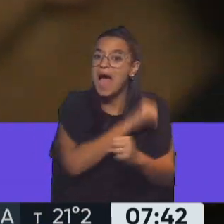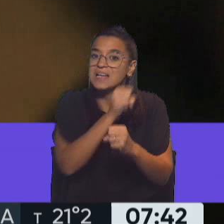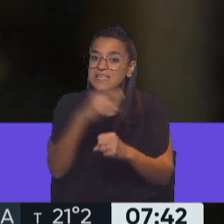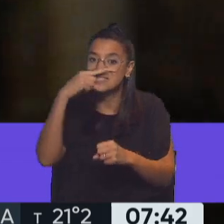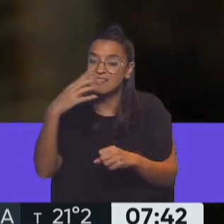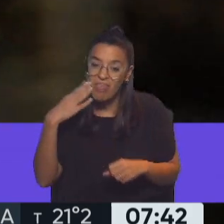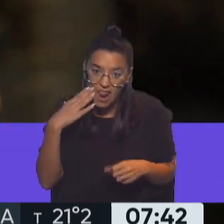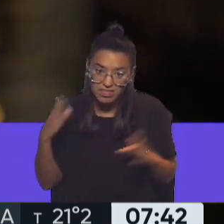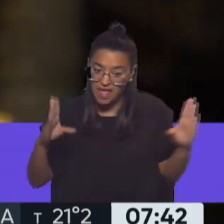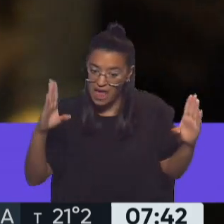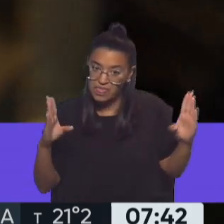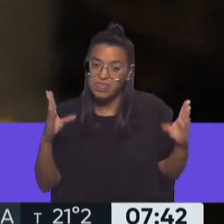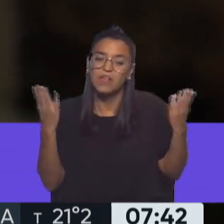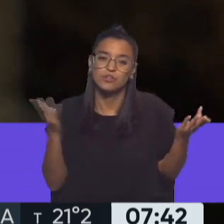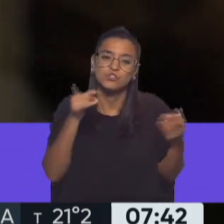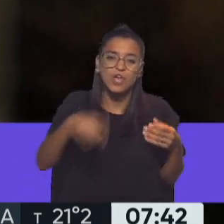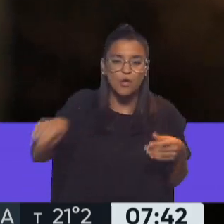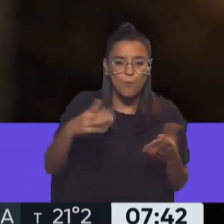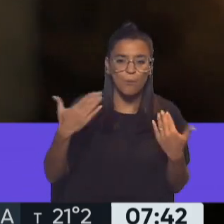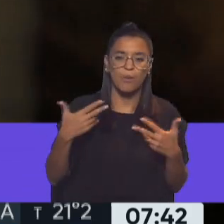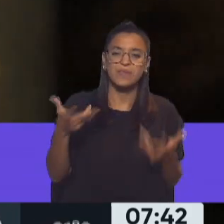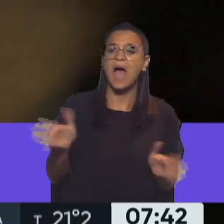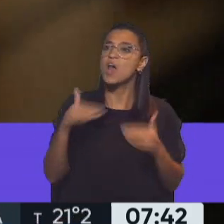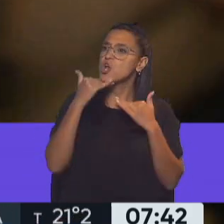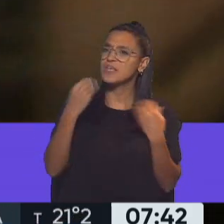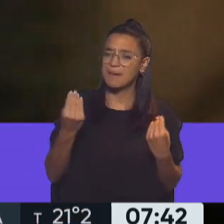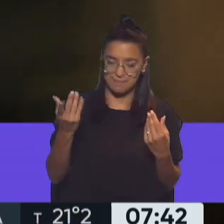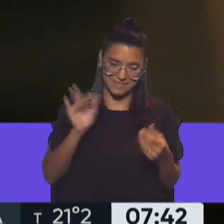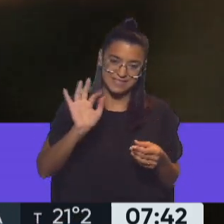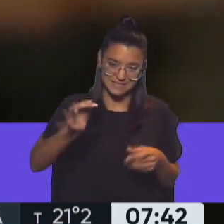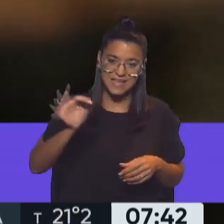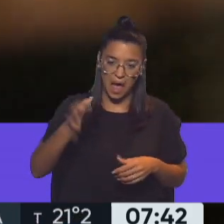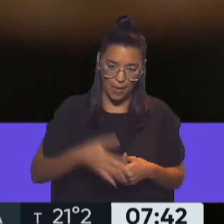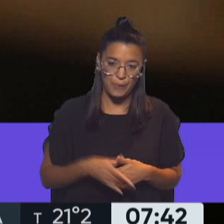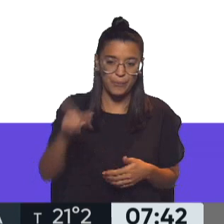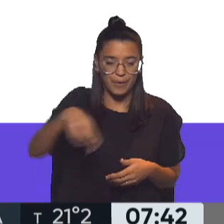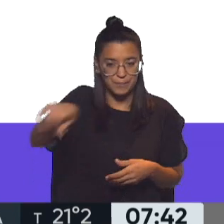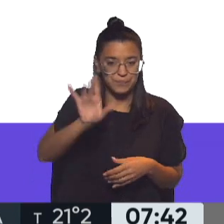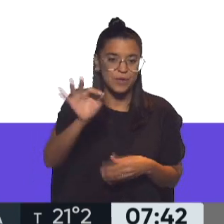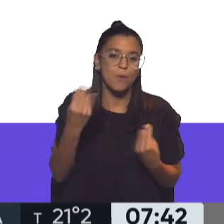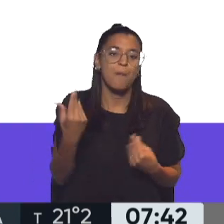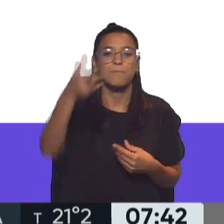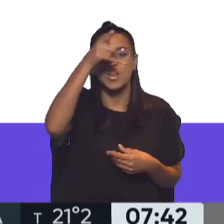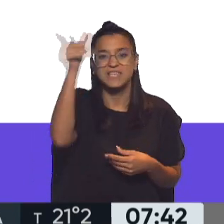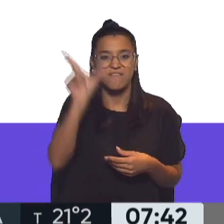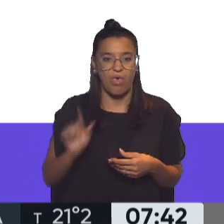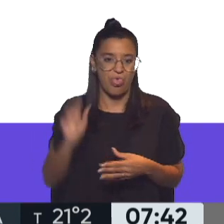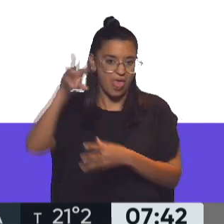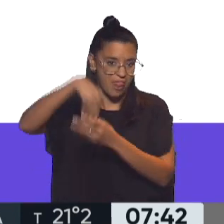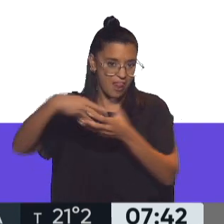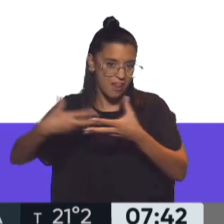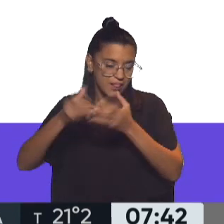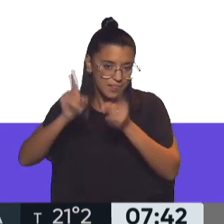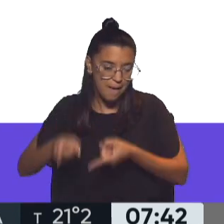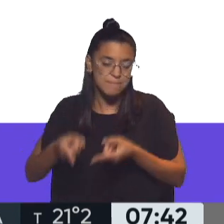Entonces, mal puede decir que nadie sabía lo que estaba ocurriendo porque había policía federal y cuando